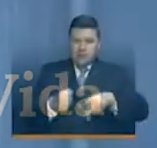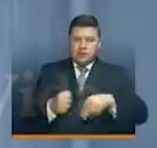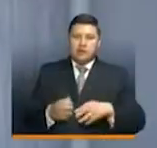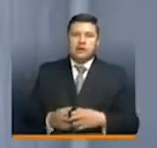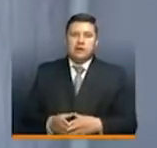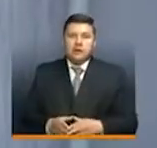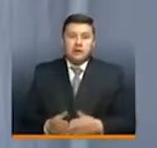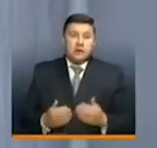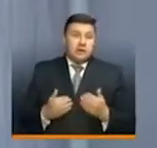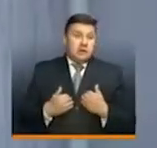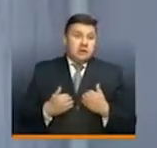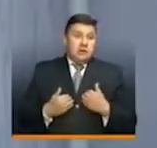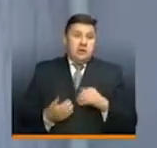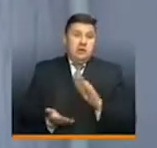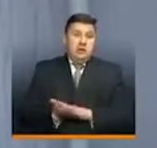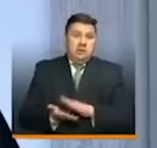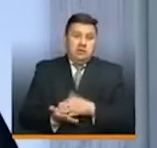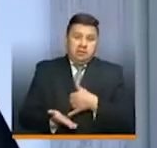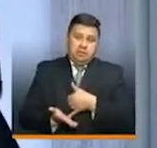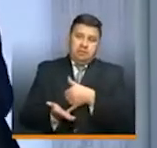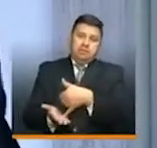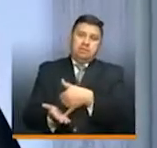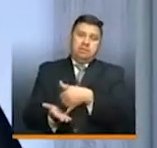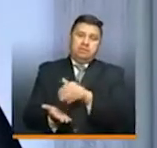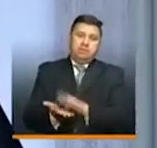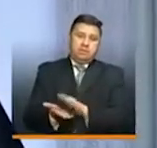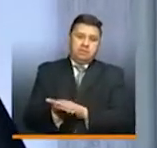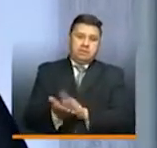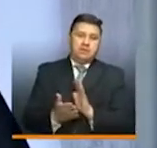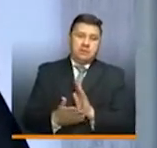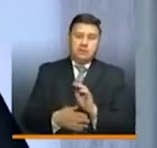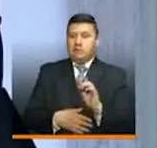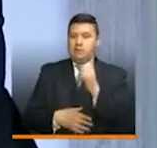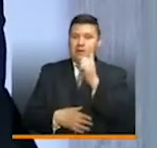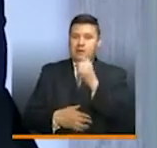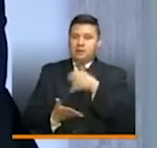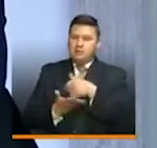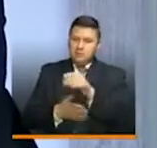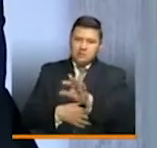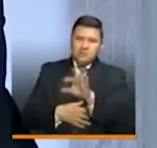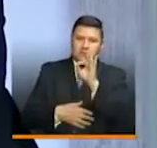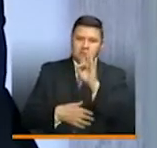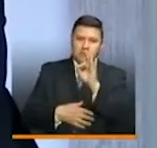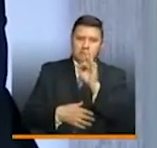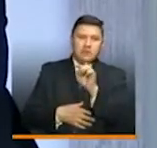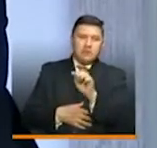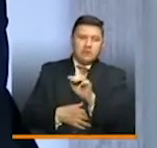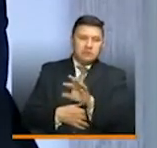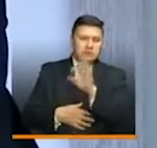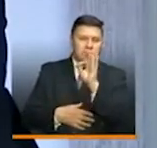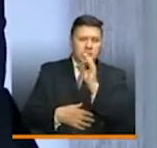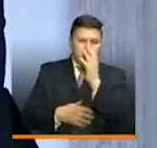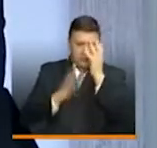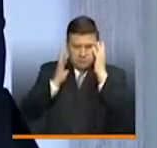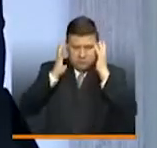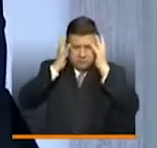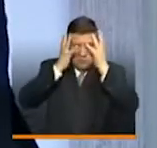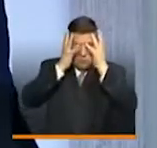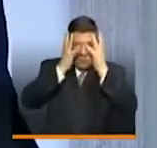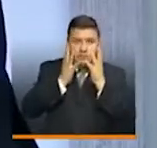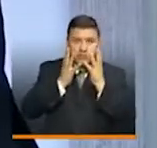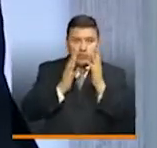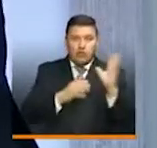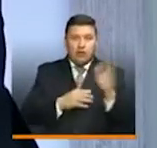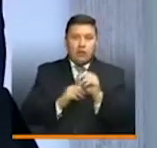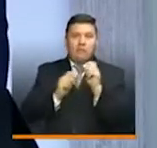Pues yo tengo el privilegio entonces de presentar el primer puesto. Esta máscara para los